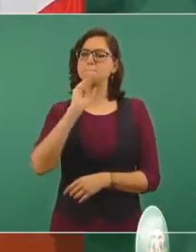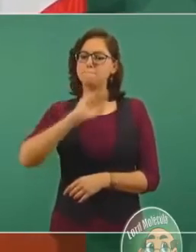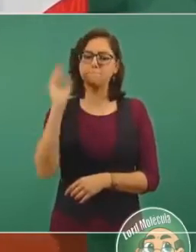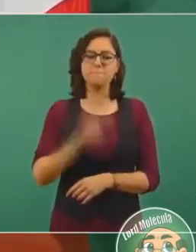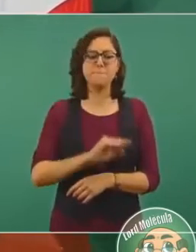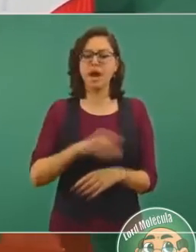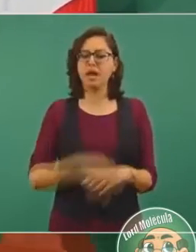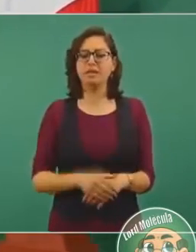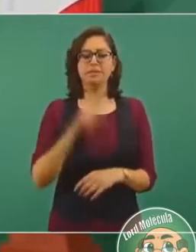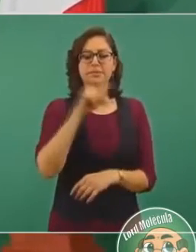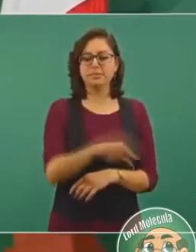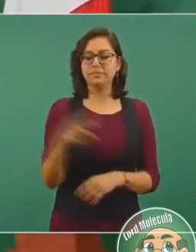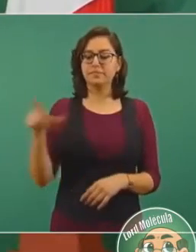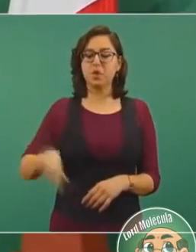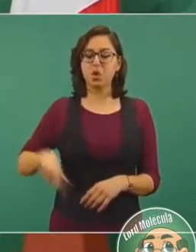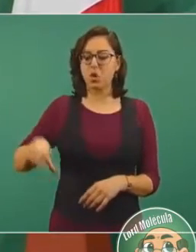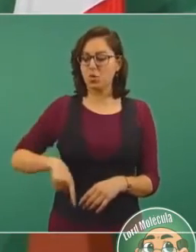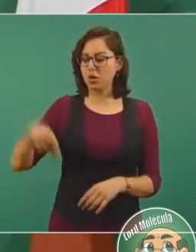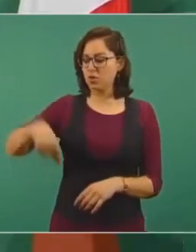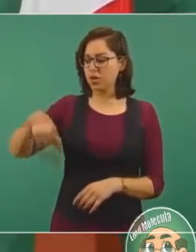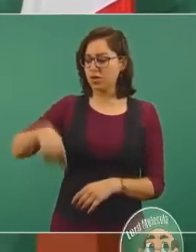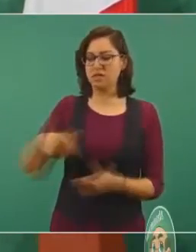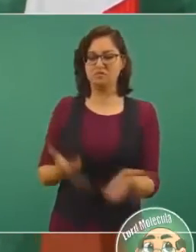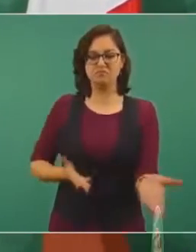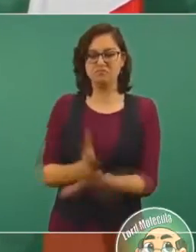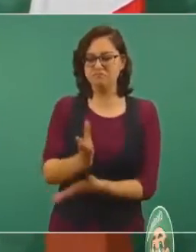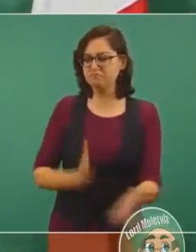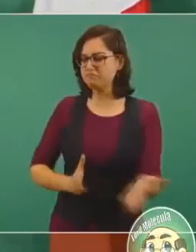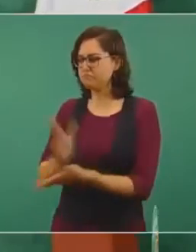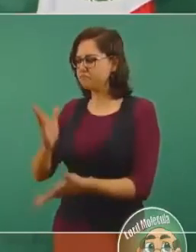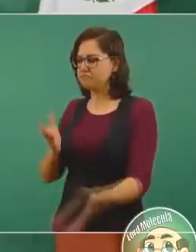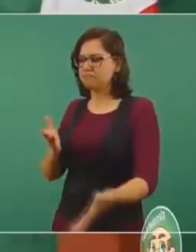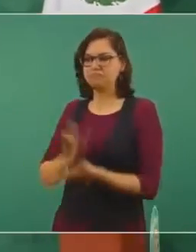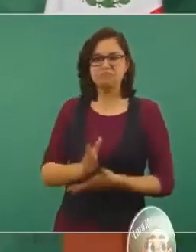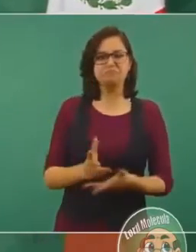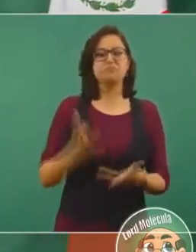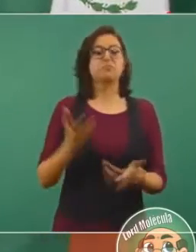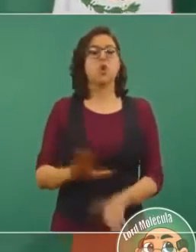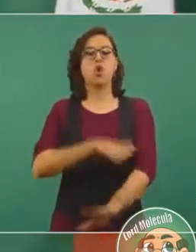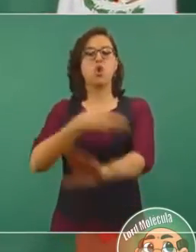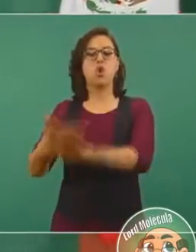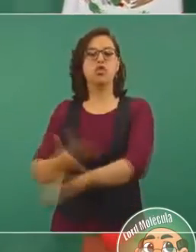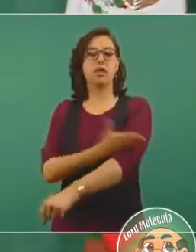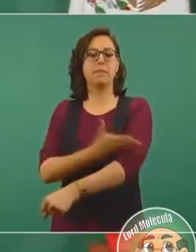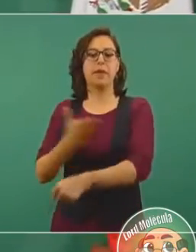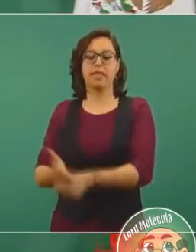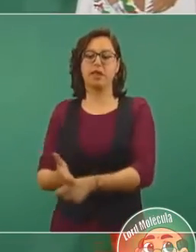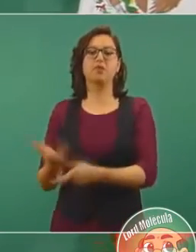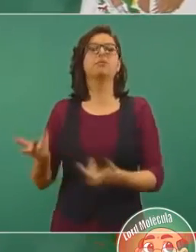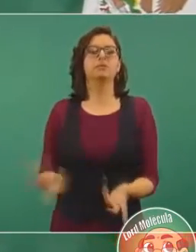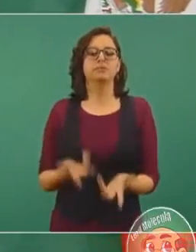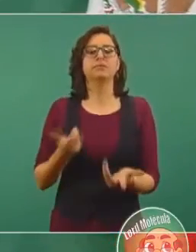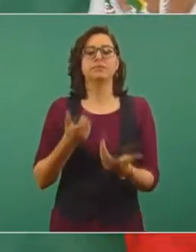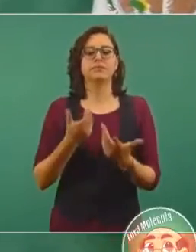golpe de Estado contra el presidente Madero, el apóstol de la democracia. Así